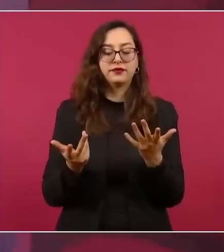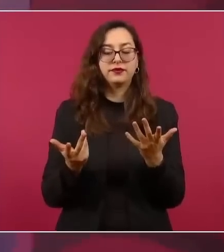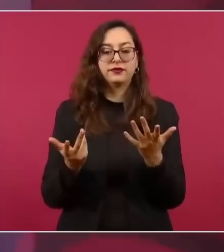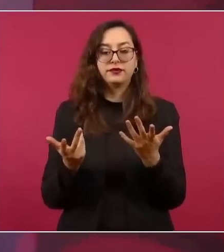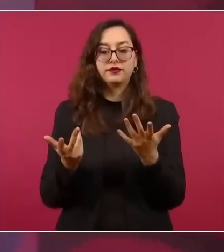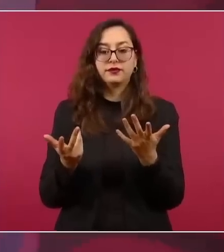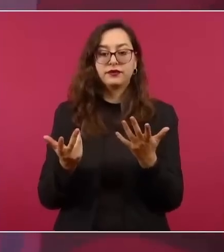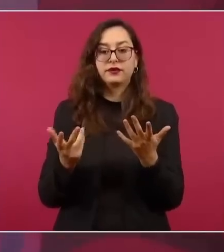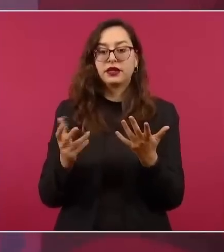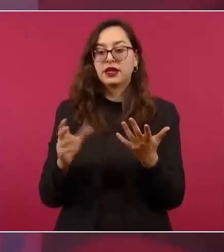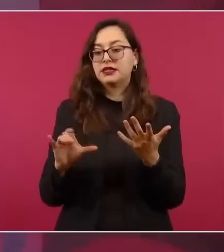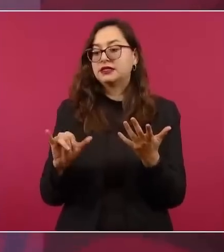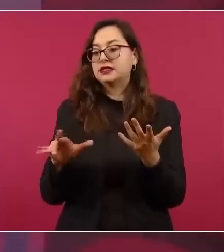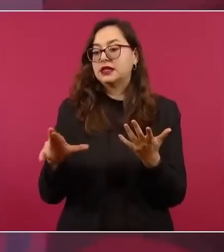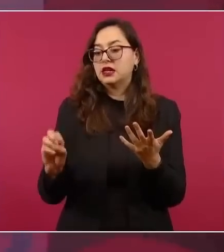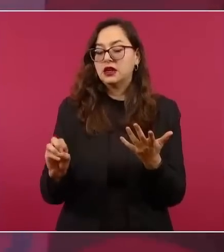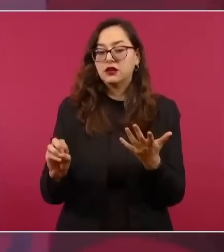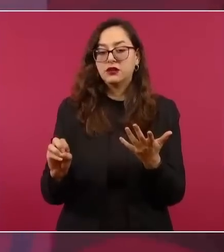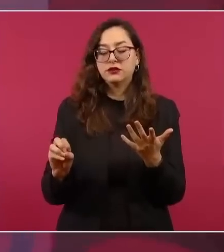Chiro,